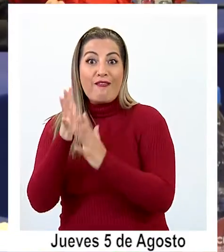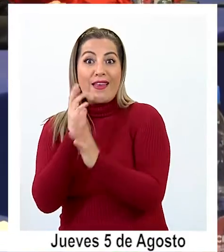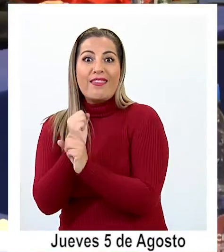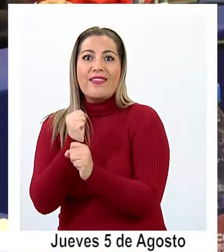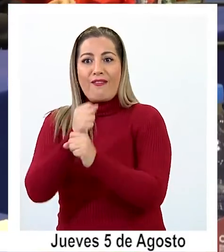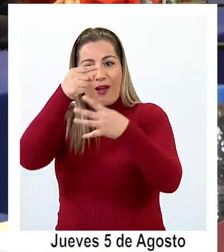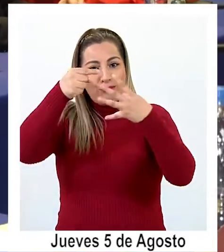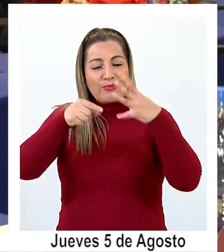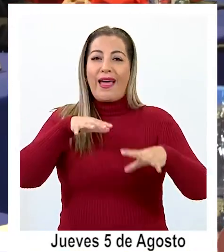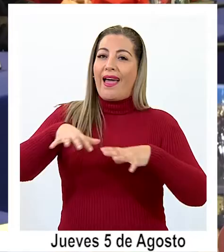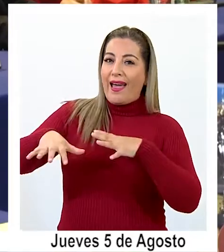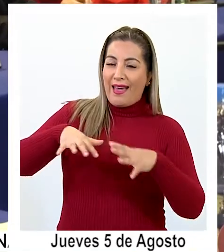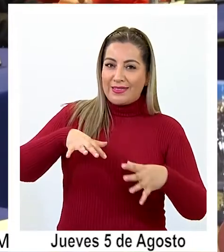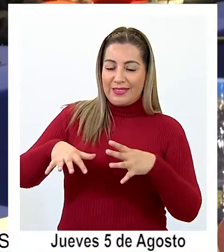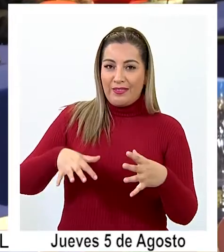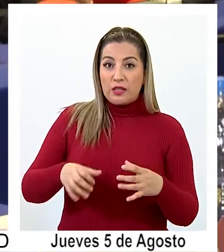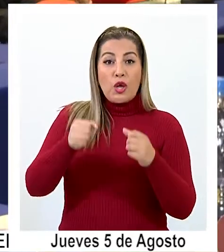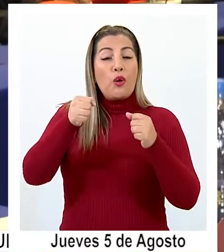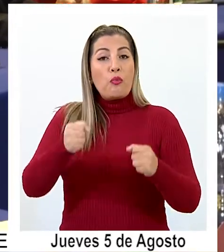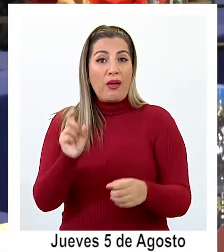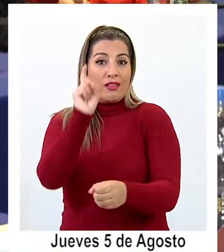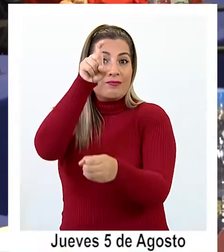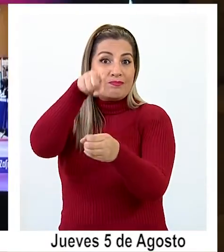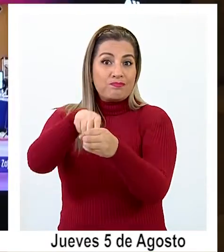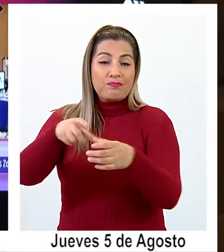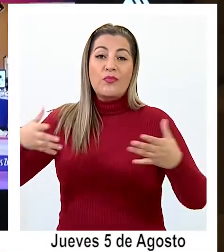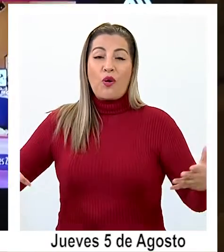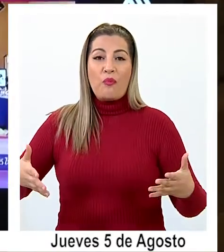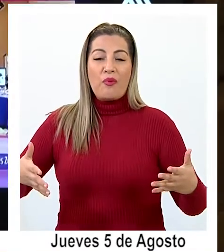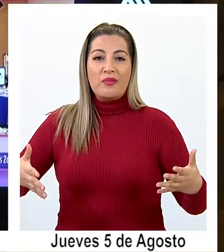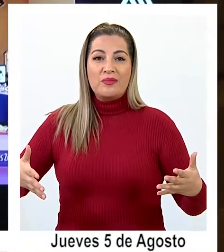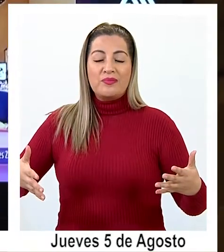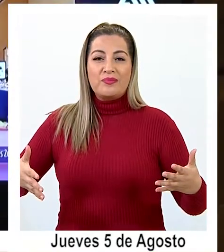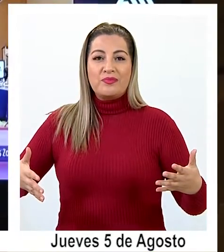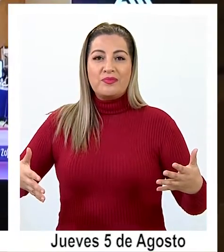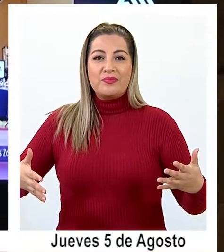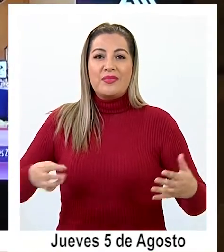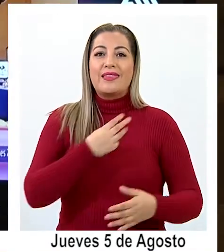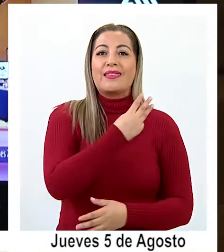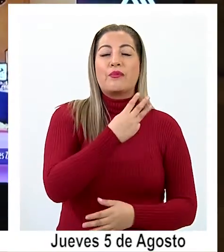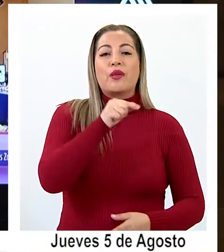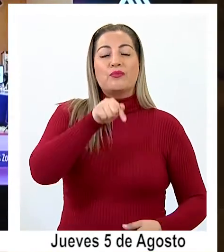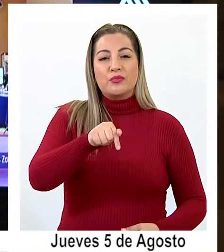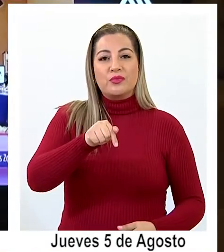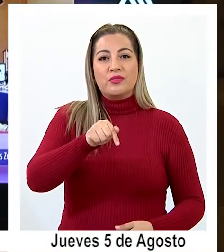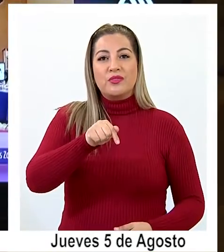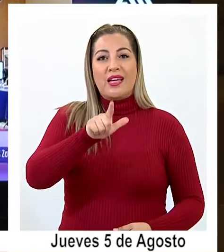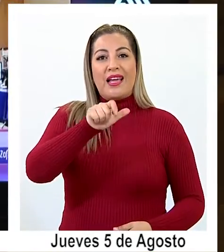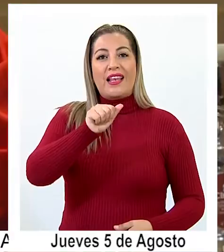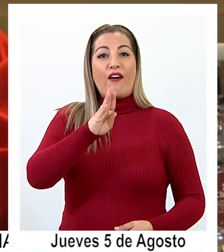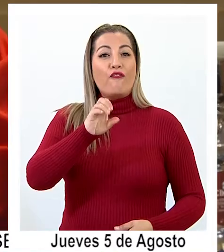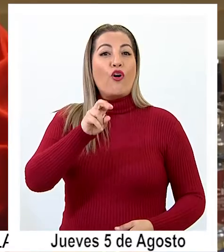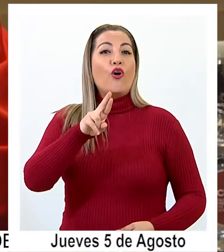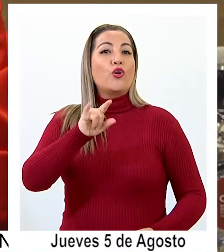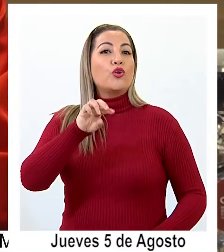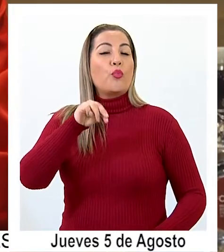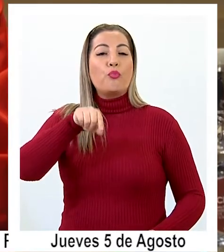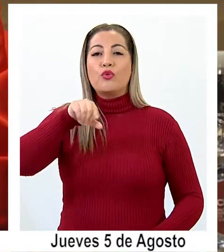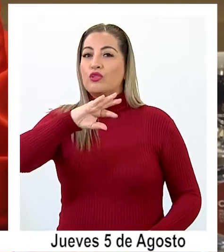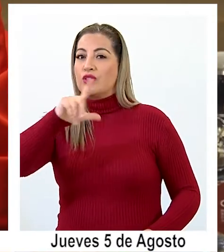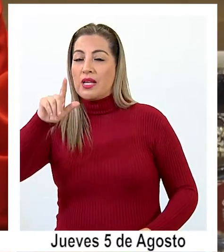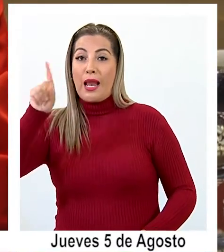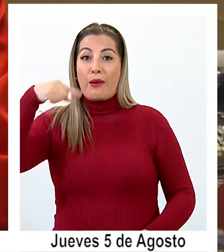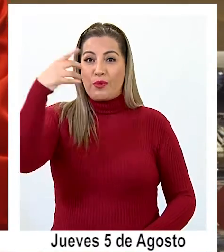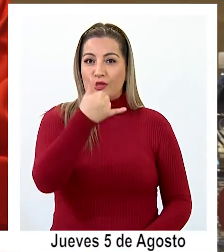laboral, actividades a las que se podrá acceder a través de la plataforma www.laborum.cl el